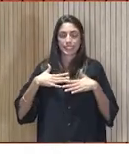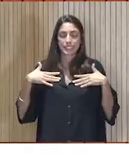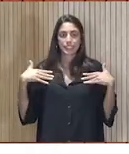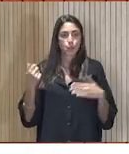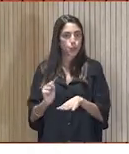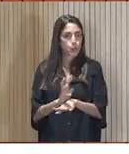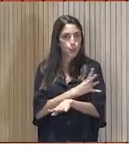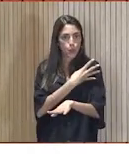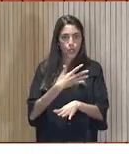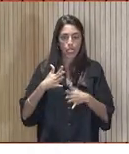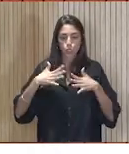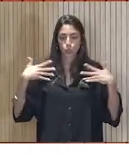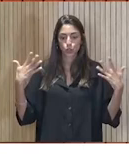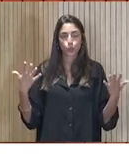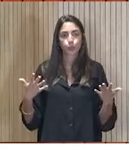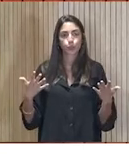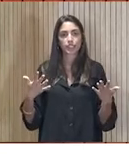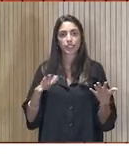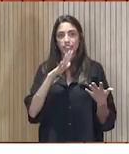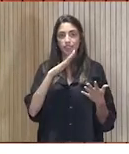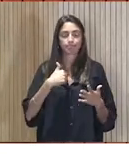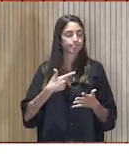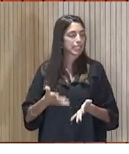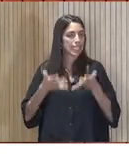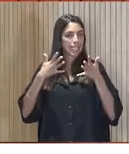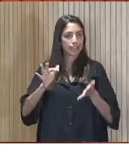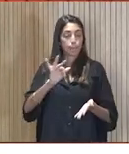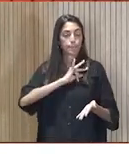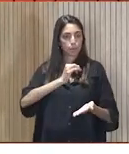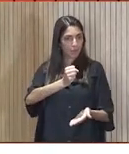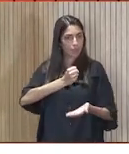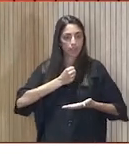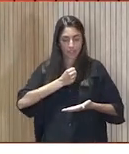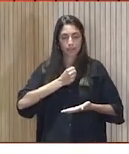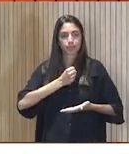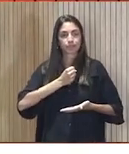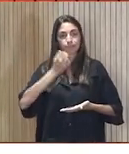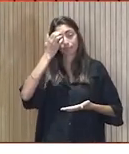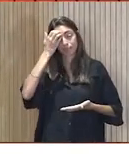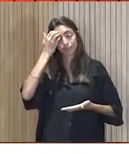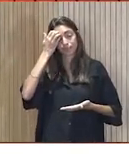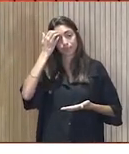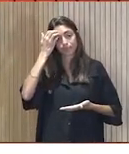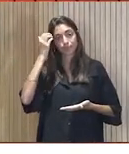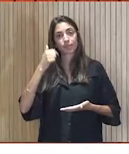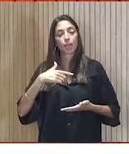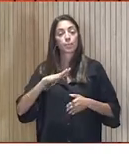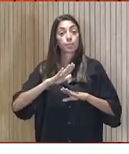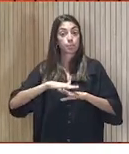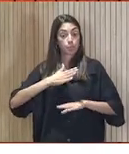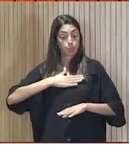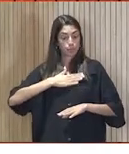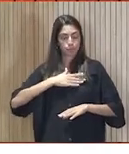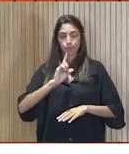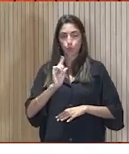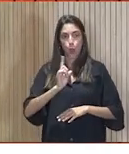sorprendida Y estoy encantada de recibir este premio No es por mí que también Sino